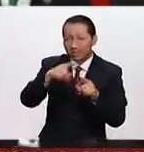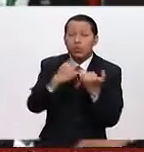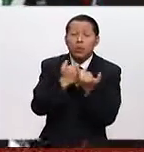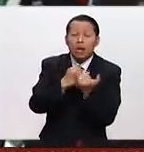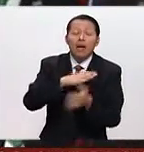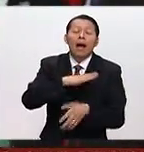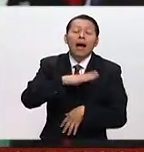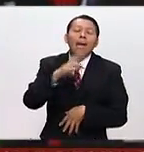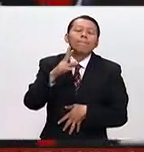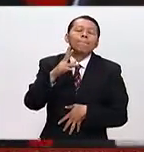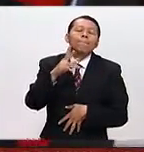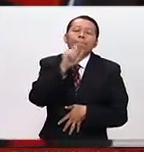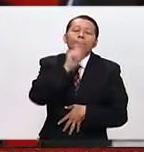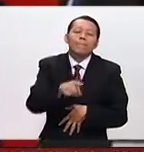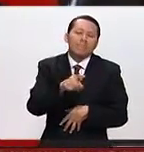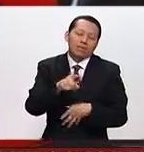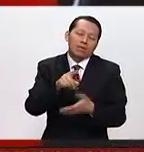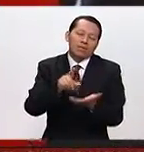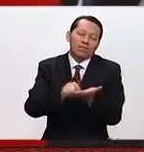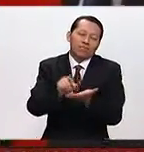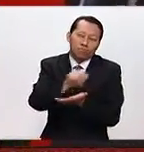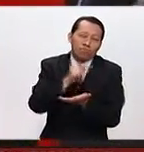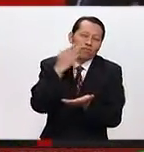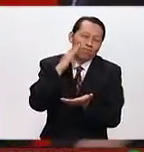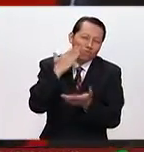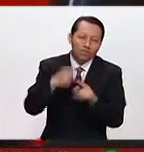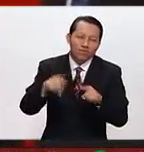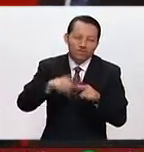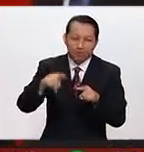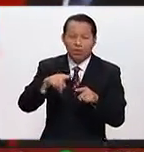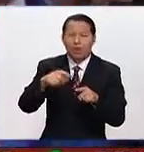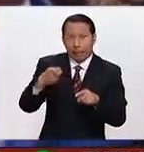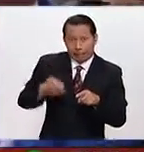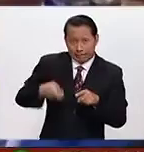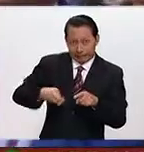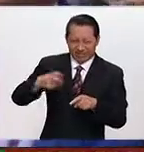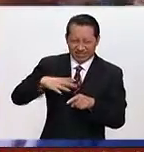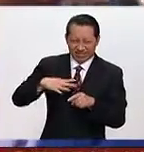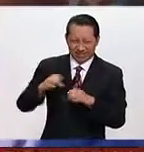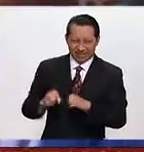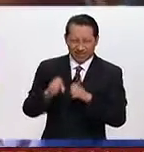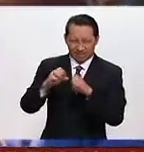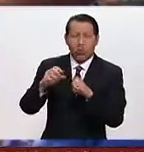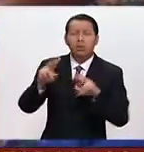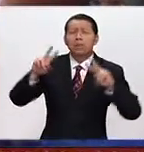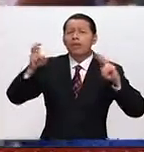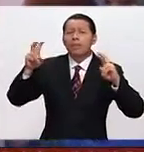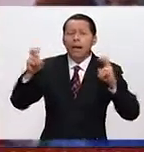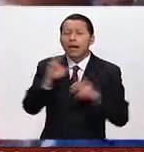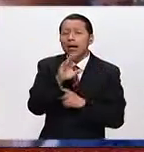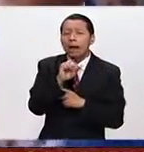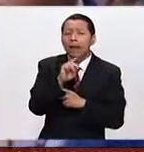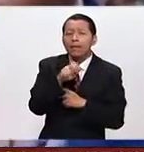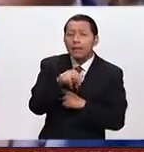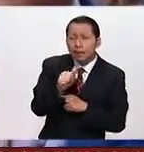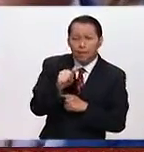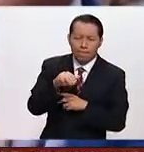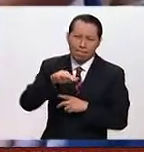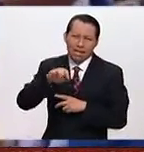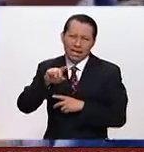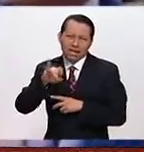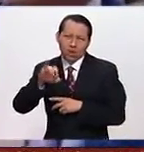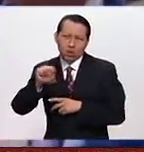redes sociales. Déjame decirte que aquí en la convención hay un piso que se llama la cadena de los medios, la hilera de los medios,